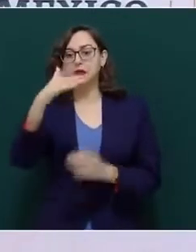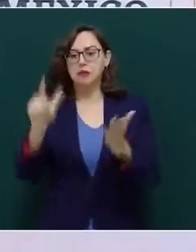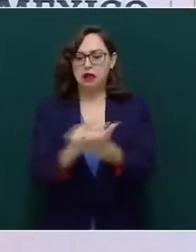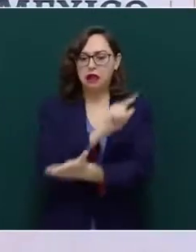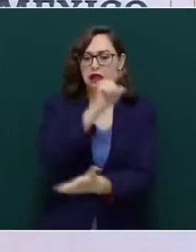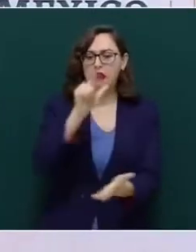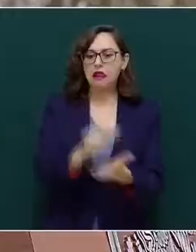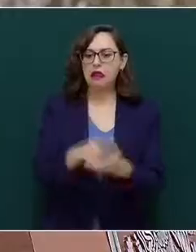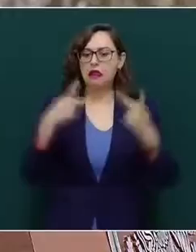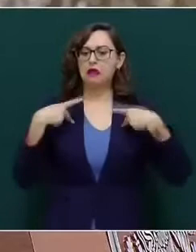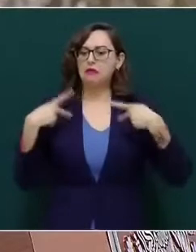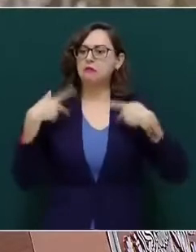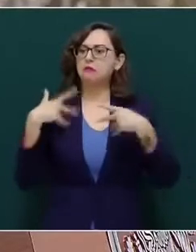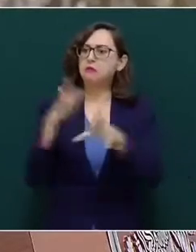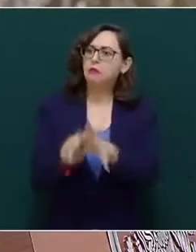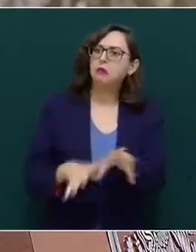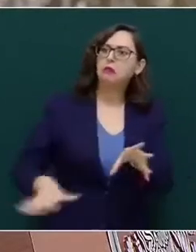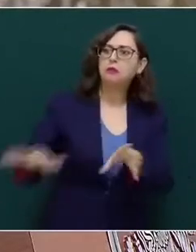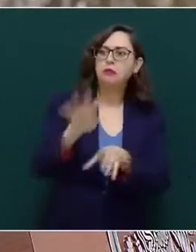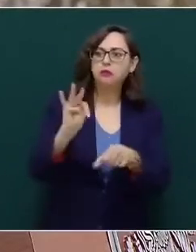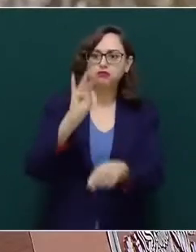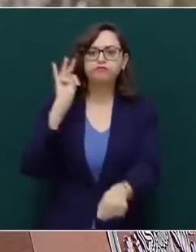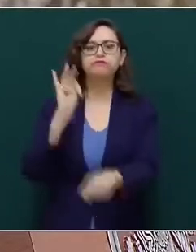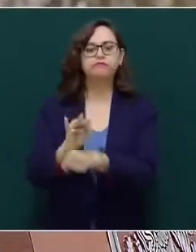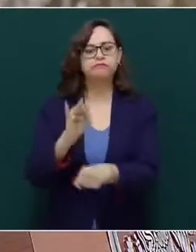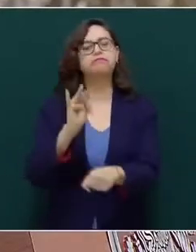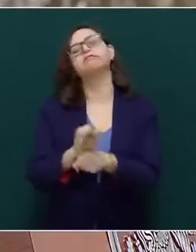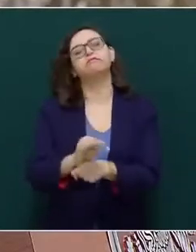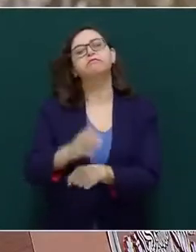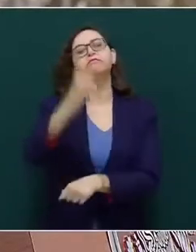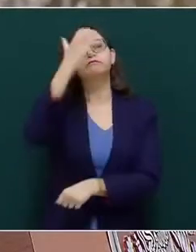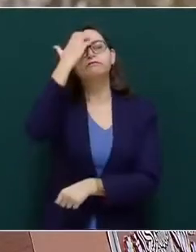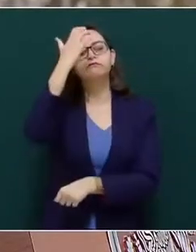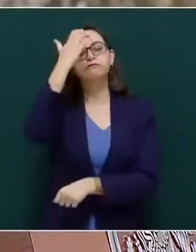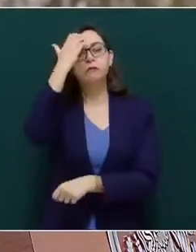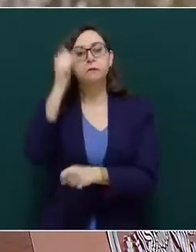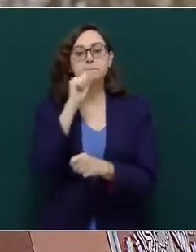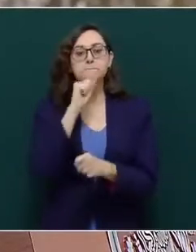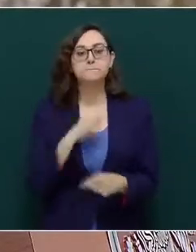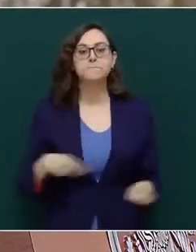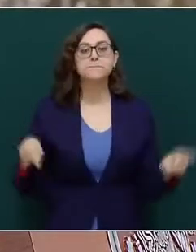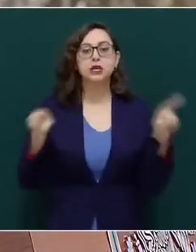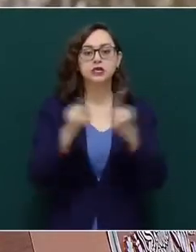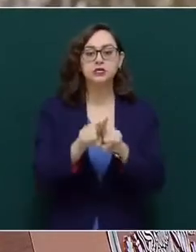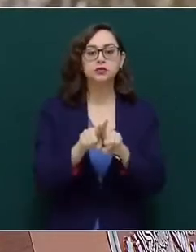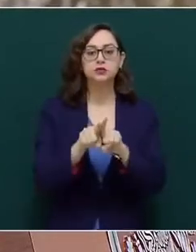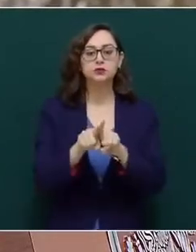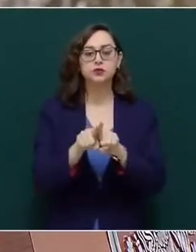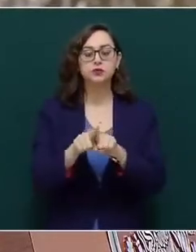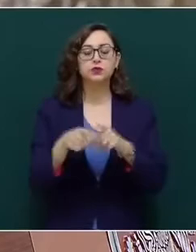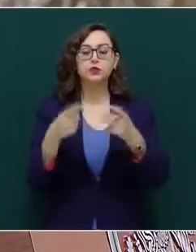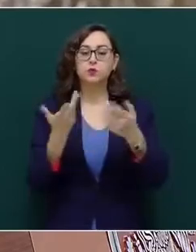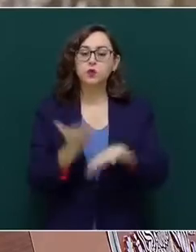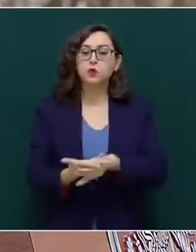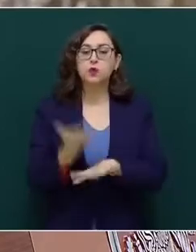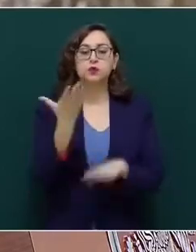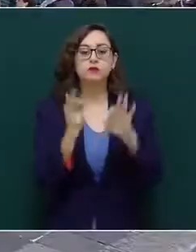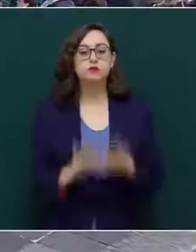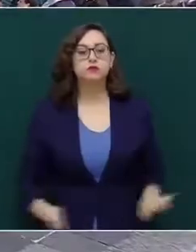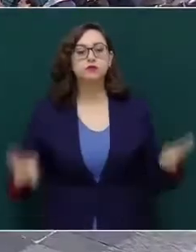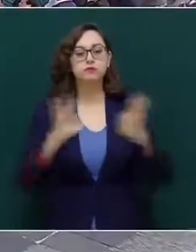pueblo y, sobre todo, valoraba la importancia de no rendirse,